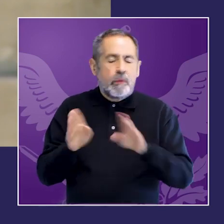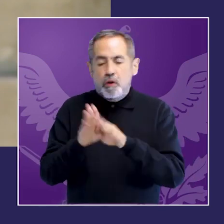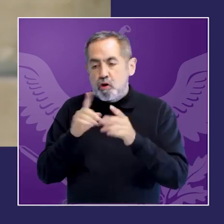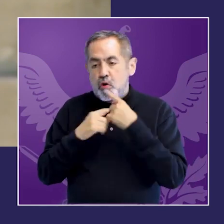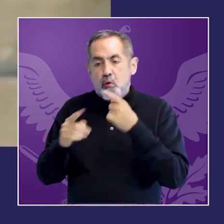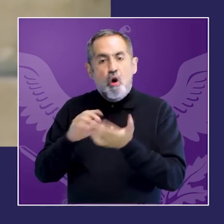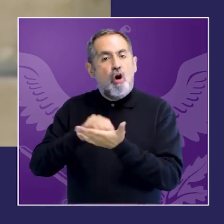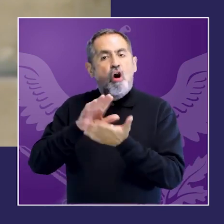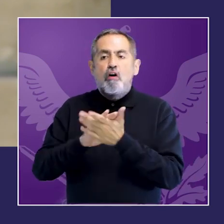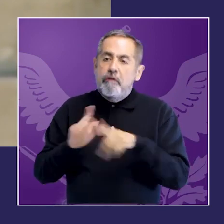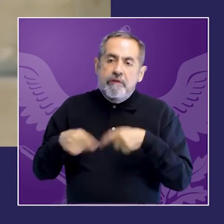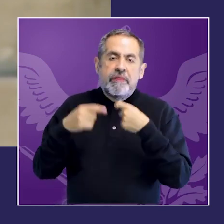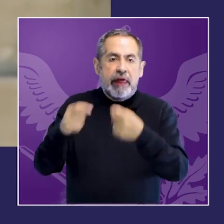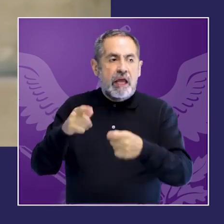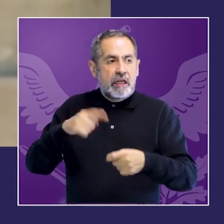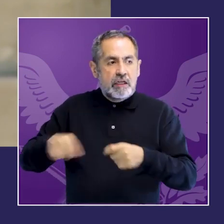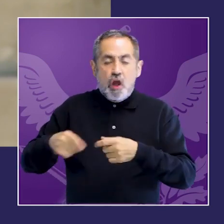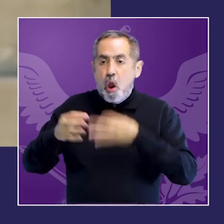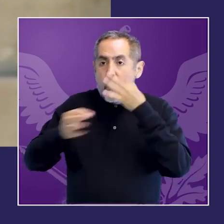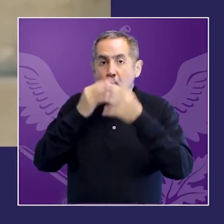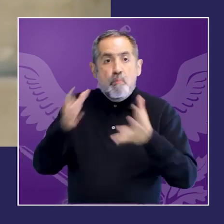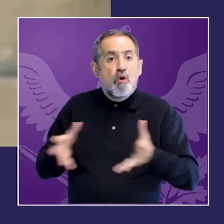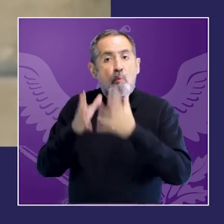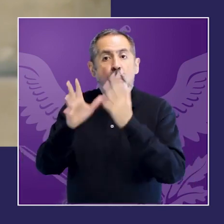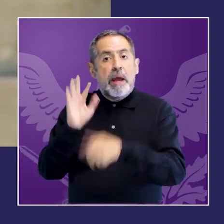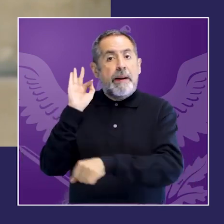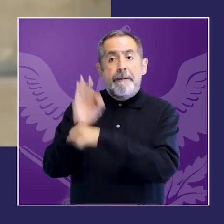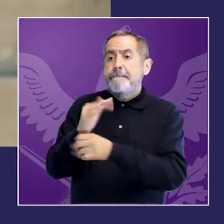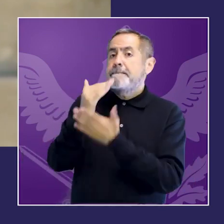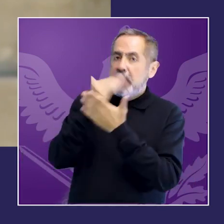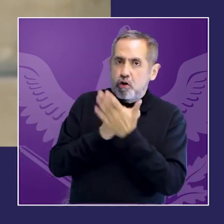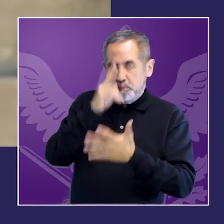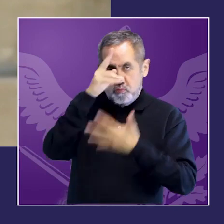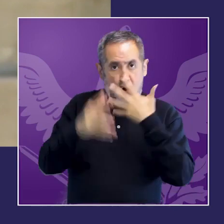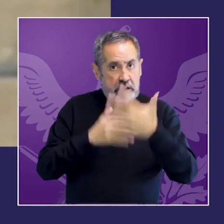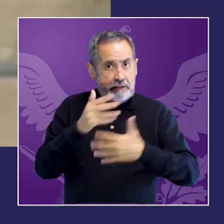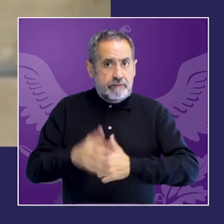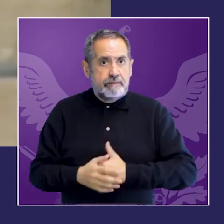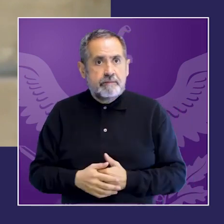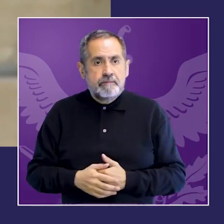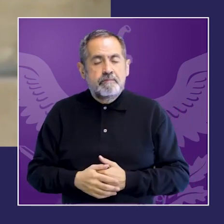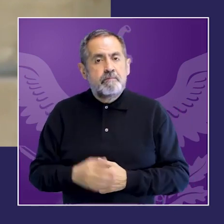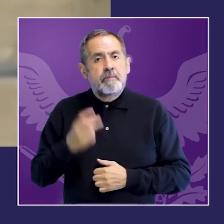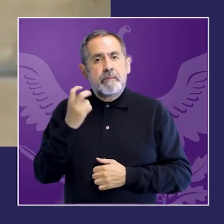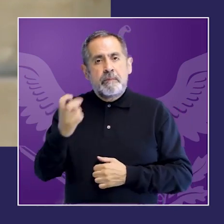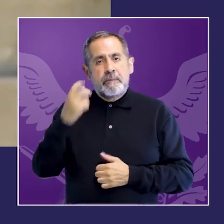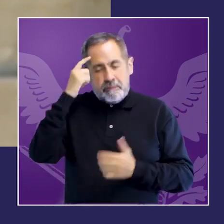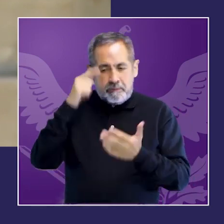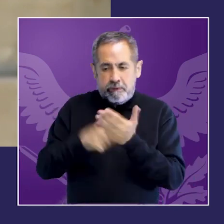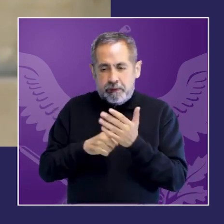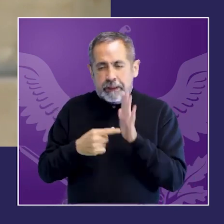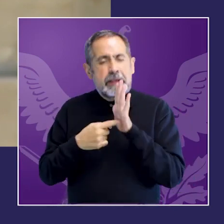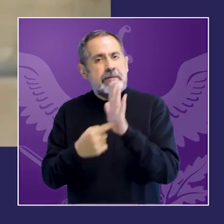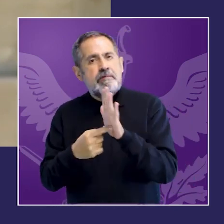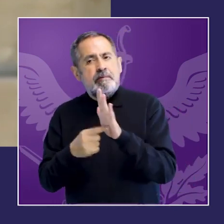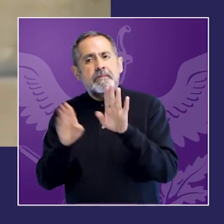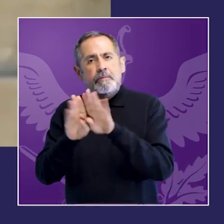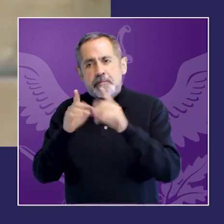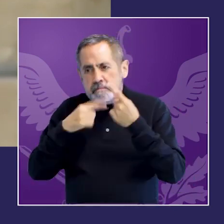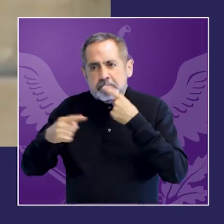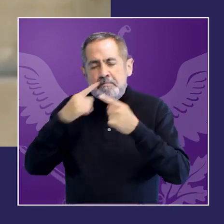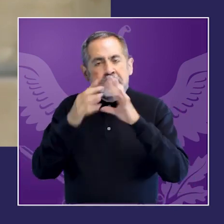encontraba la víctima con un análisis contextualizado e integral de las pruebas reunidas en el marco de los estándares